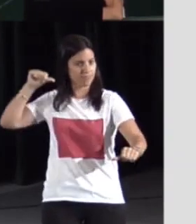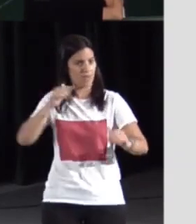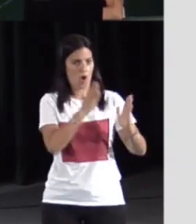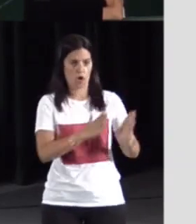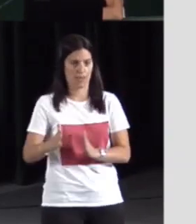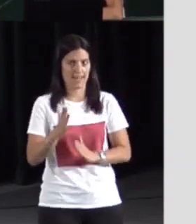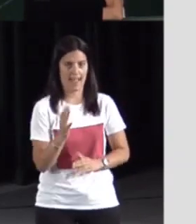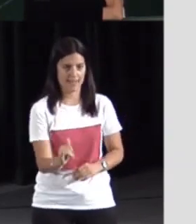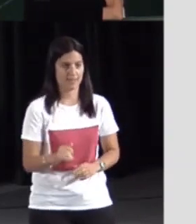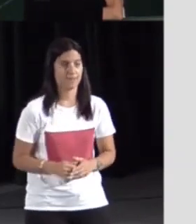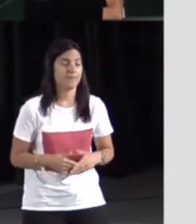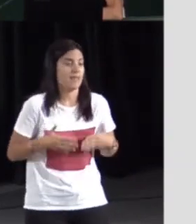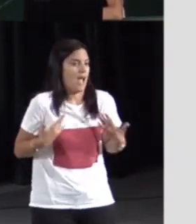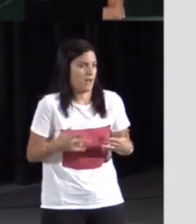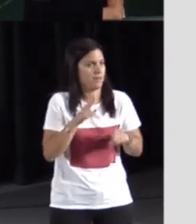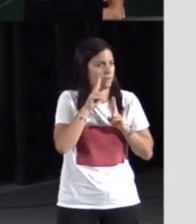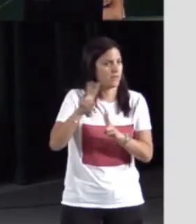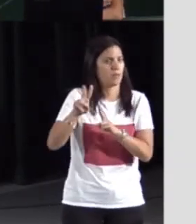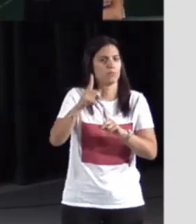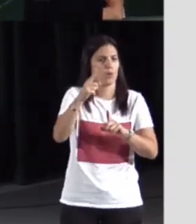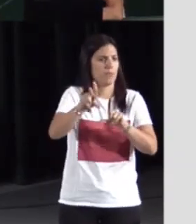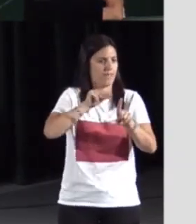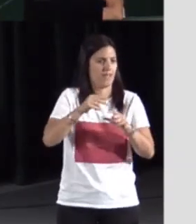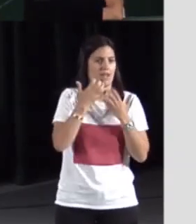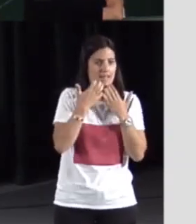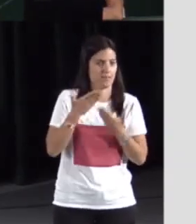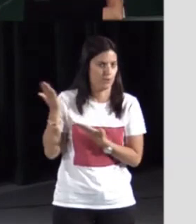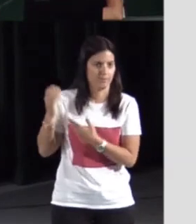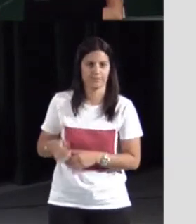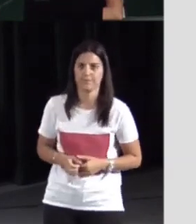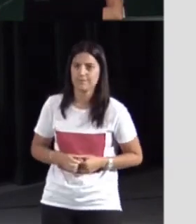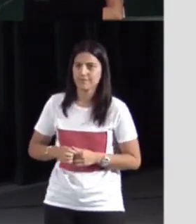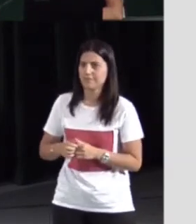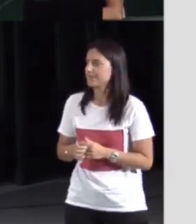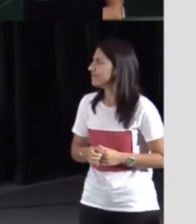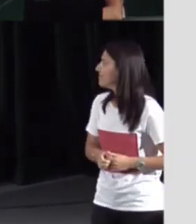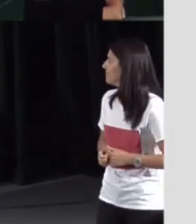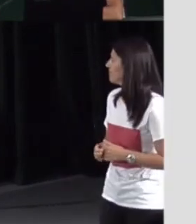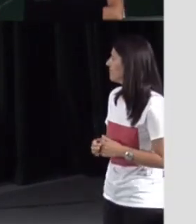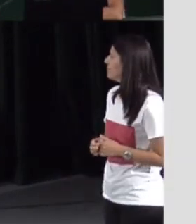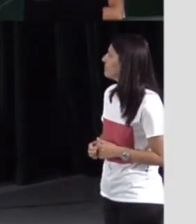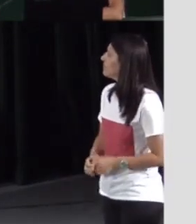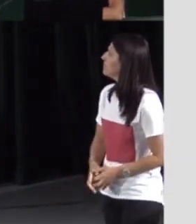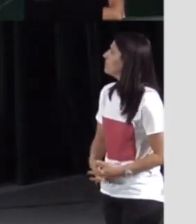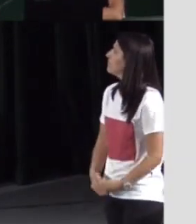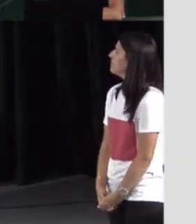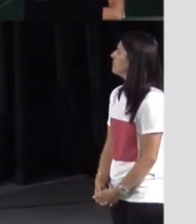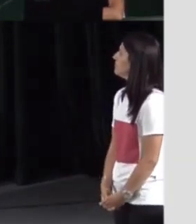la lista por diferentes criterios. Por defecto está el criterio de fecha.